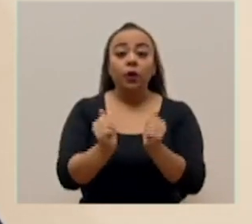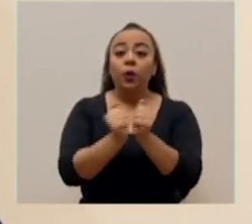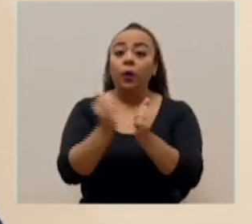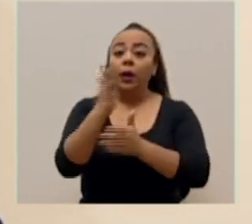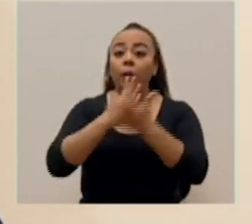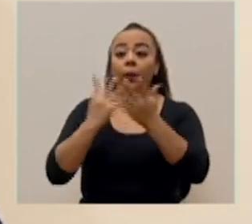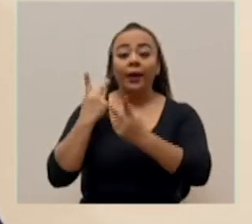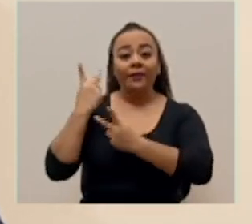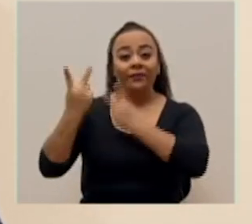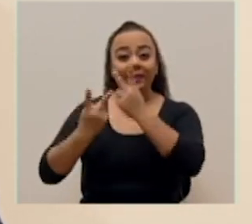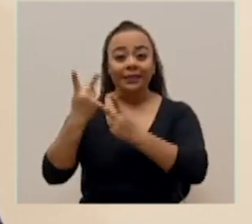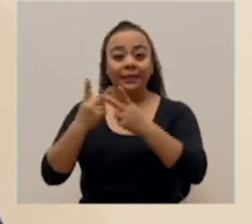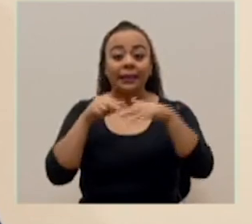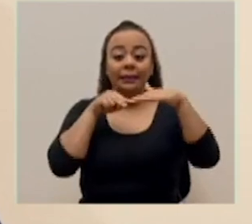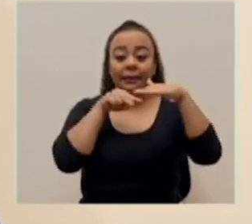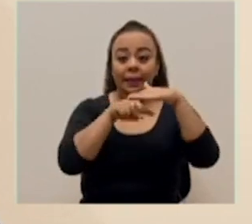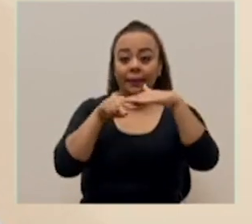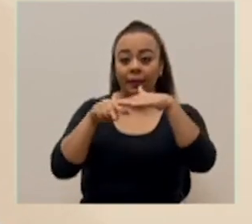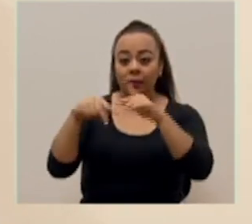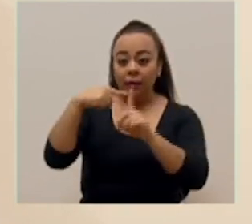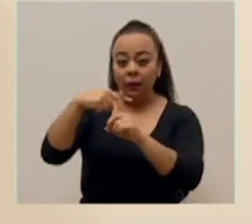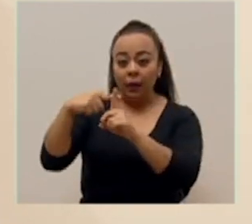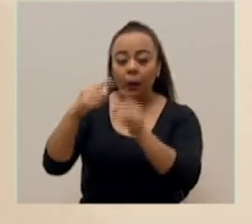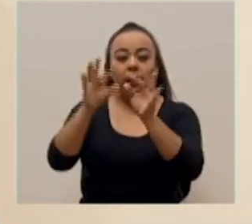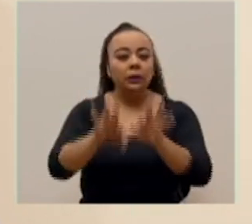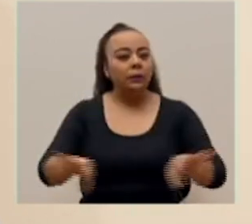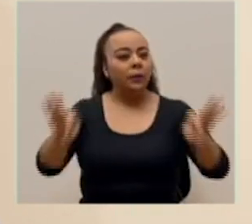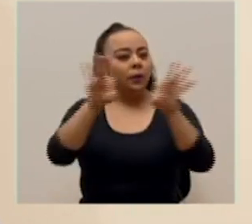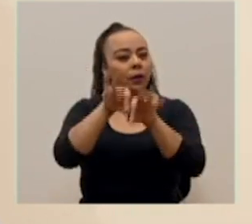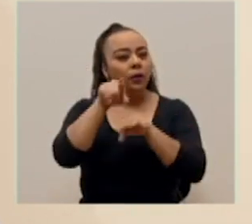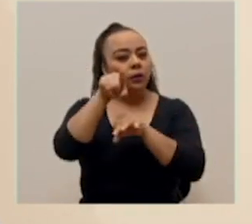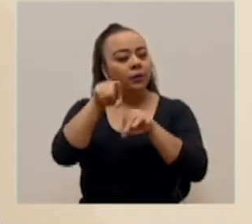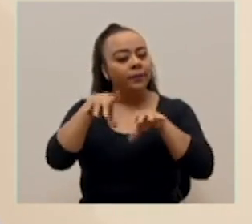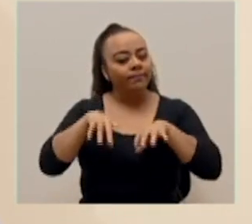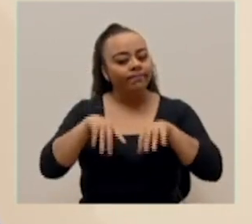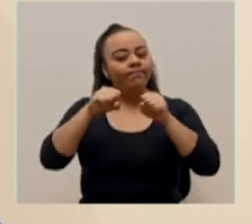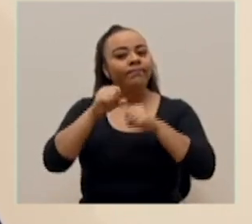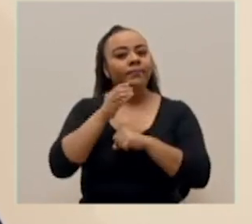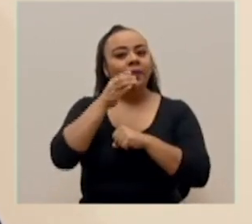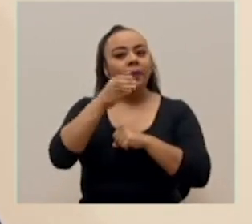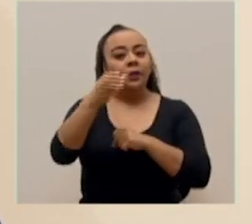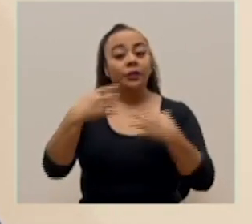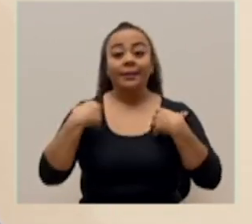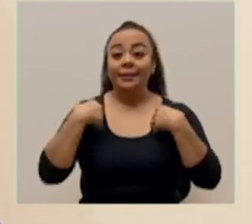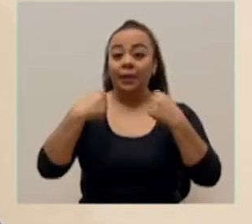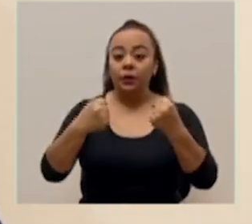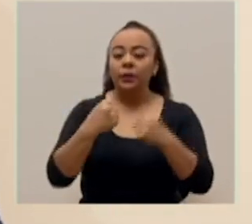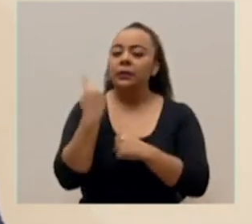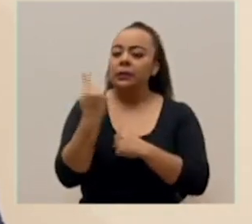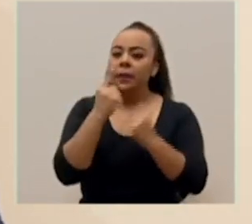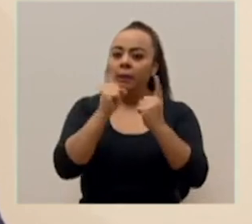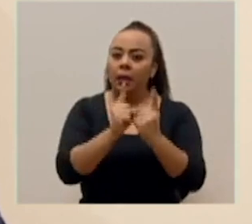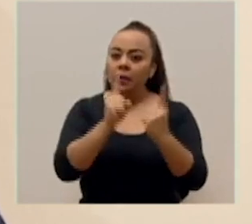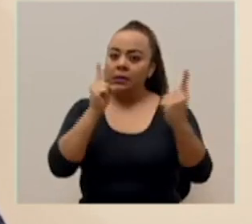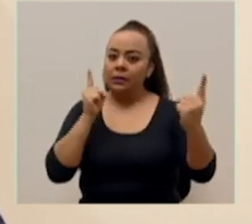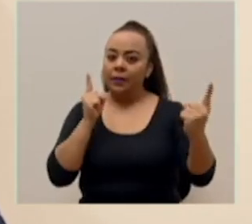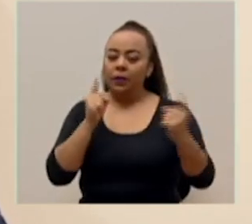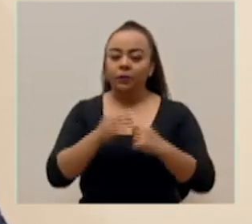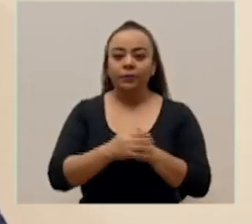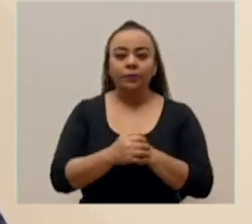visita al cementerio, es importante que mantenga las recomendaciones de salud, mantener el distanciamiento,